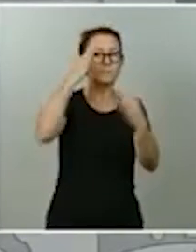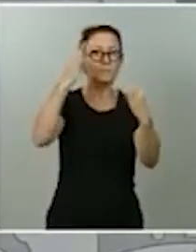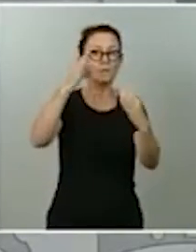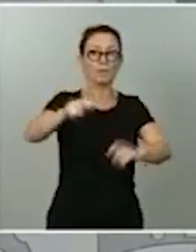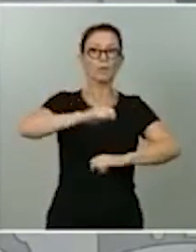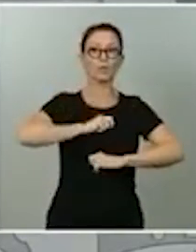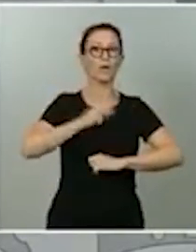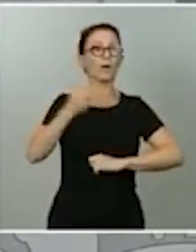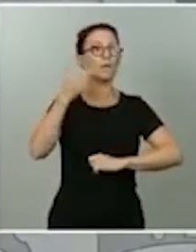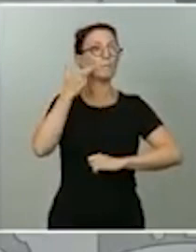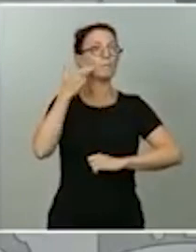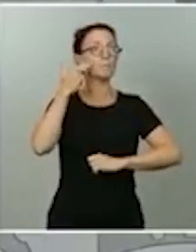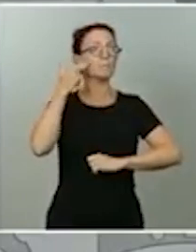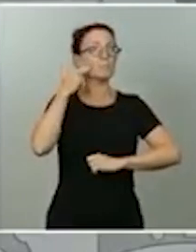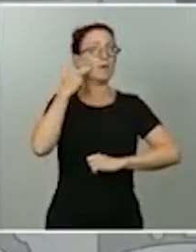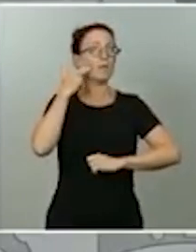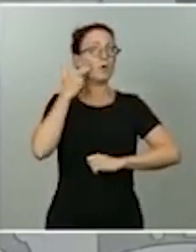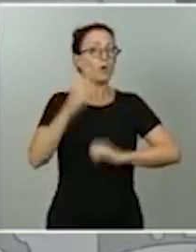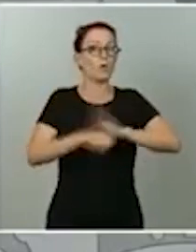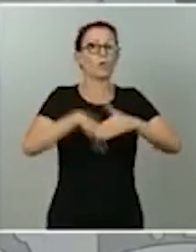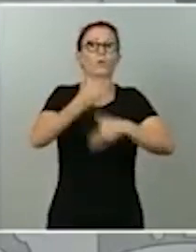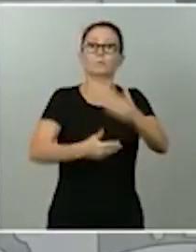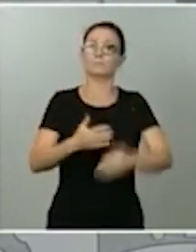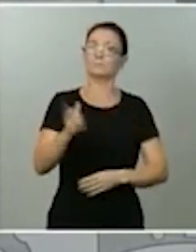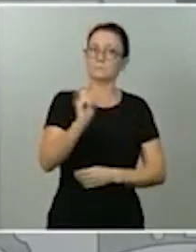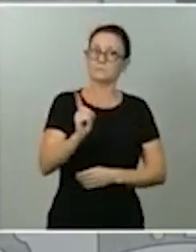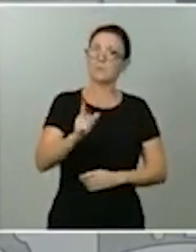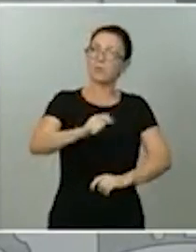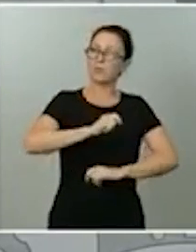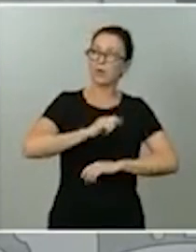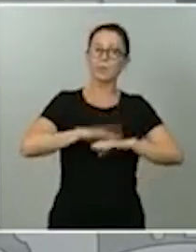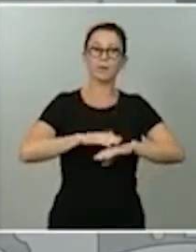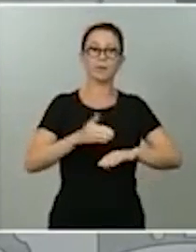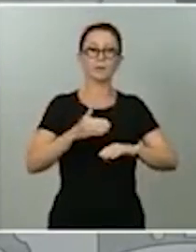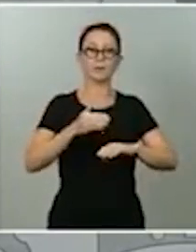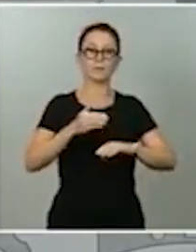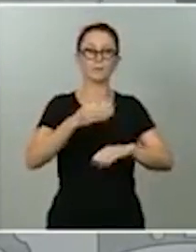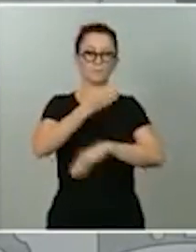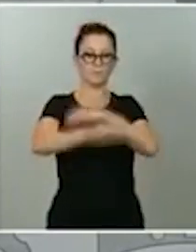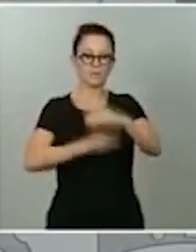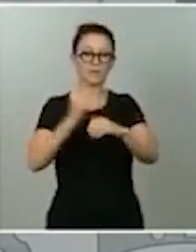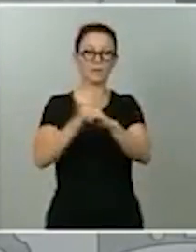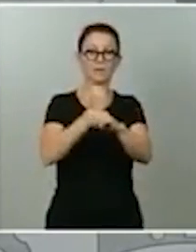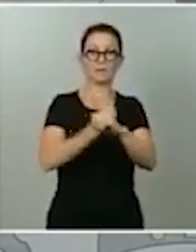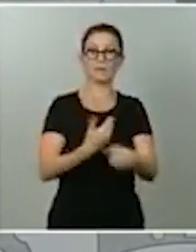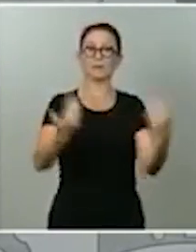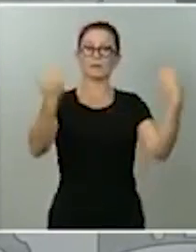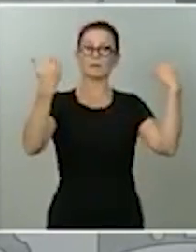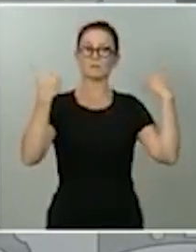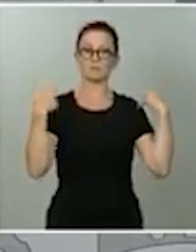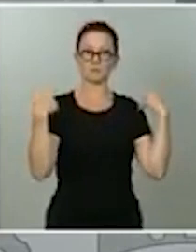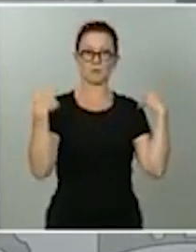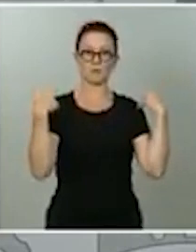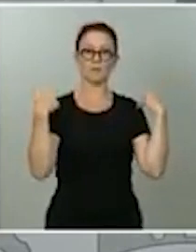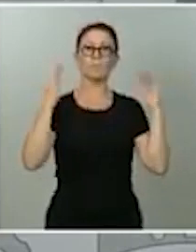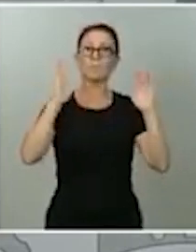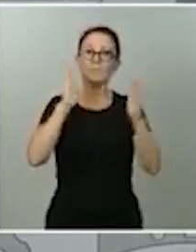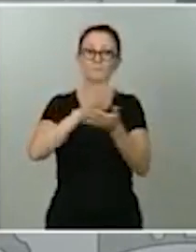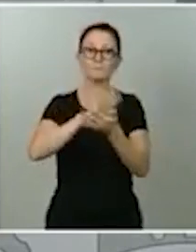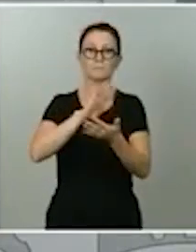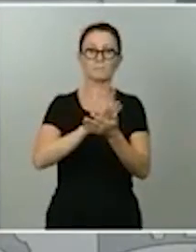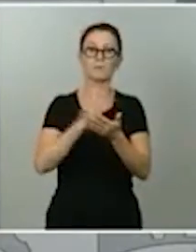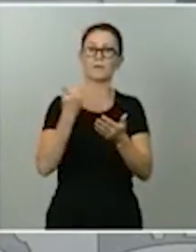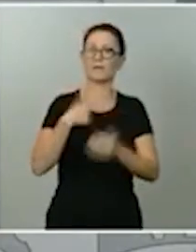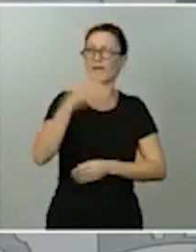sino impulsarnos a actuar con responsabilidad y también con serenidad. Ya doblegamos hace meses la curva mucho más